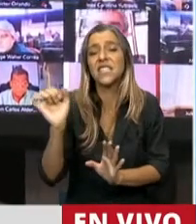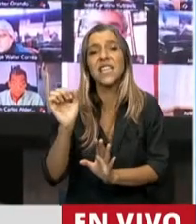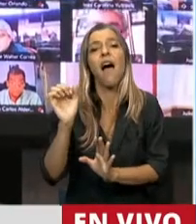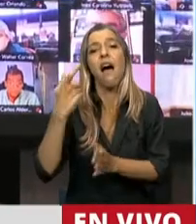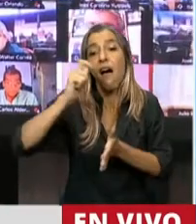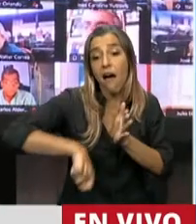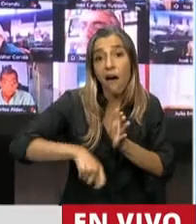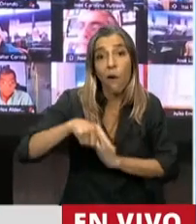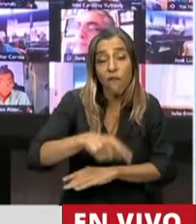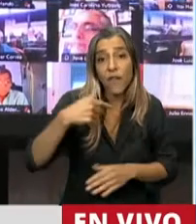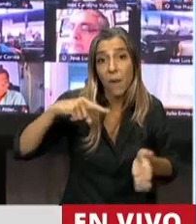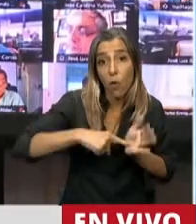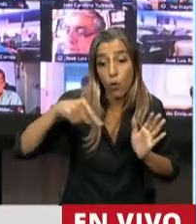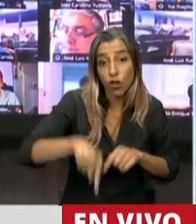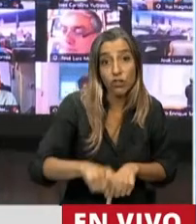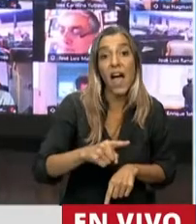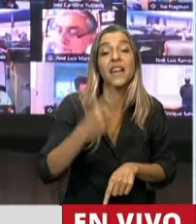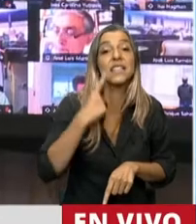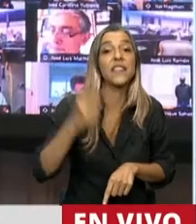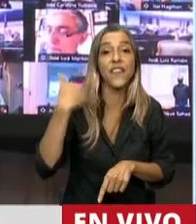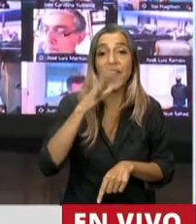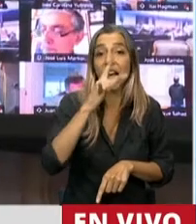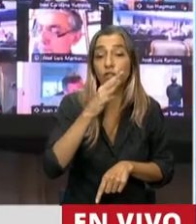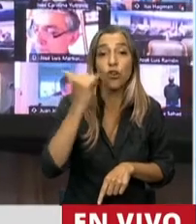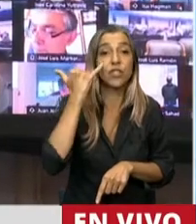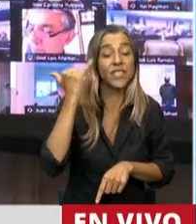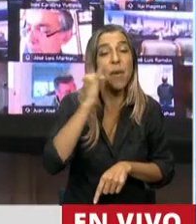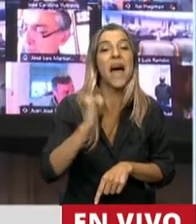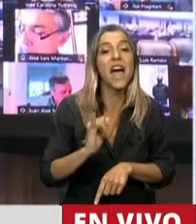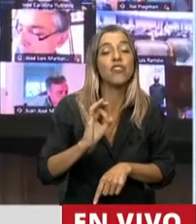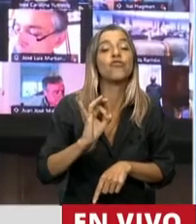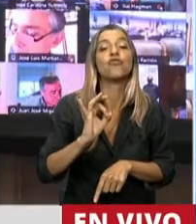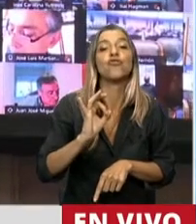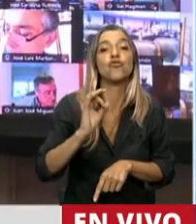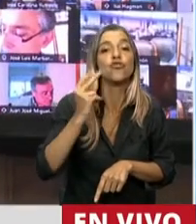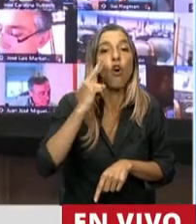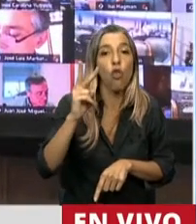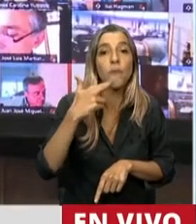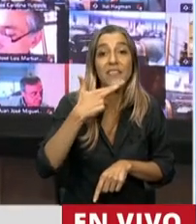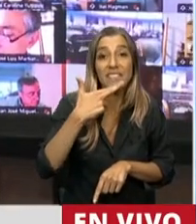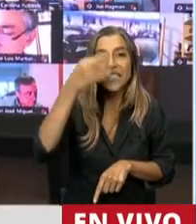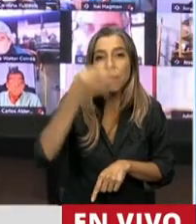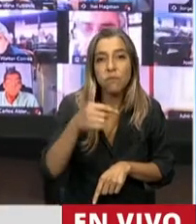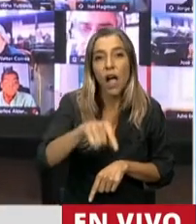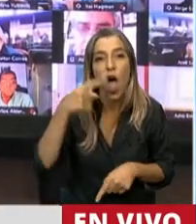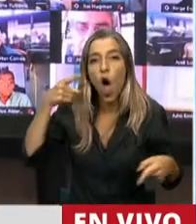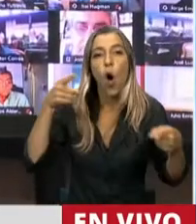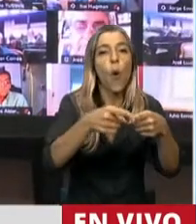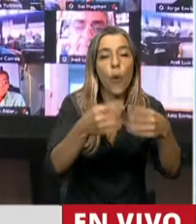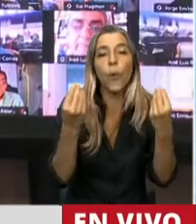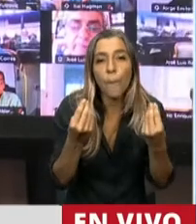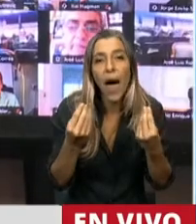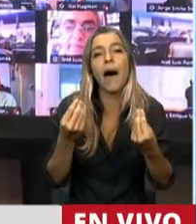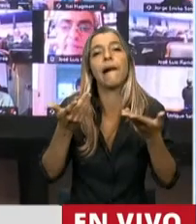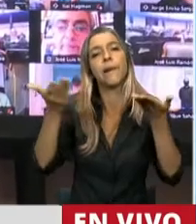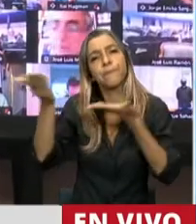en Buenos Aires, el 14 de marzo de 2017, tiene por objeto, señor Presidente, promover la cooperación técnica